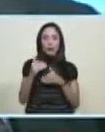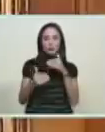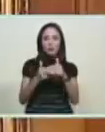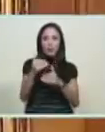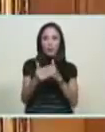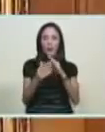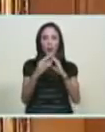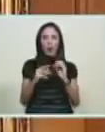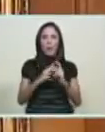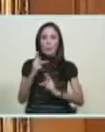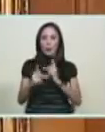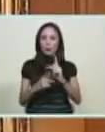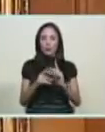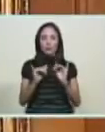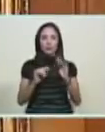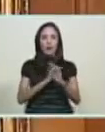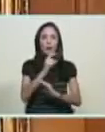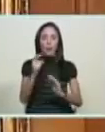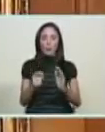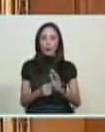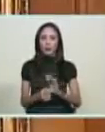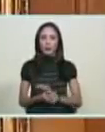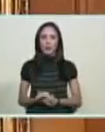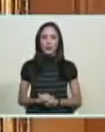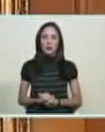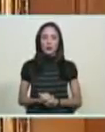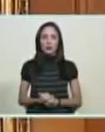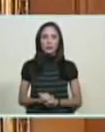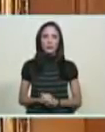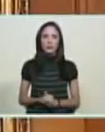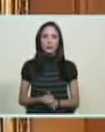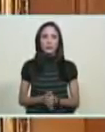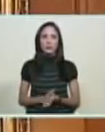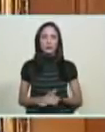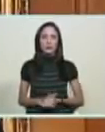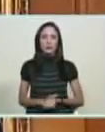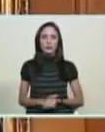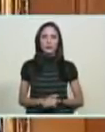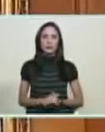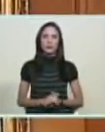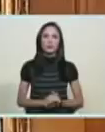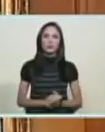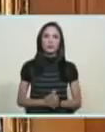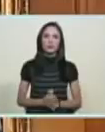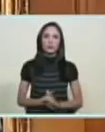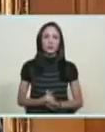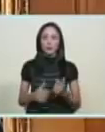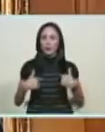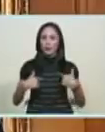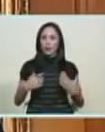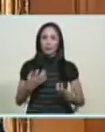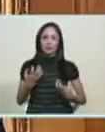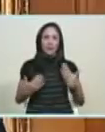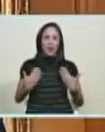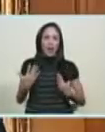los factores productivos todos los factores productivos yo me siento muy motivado